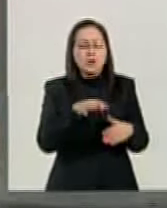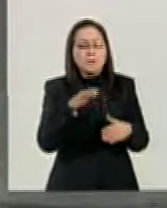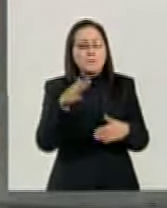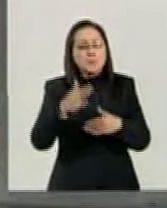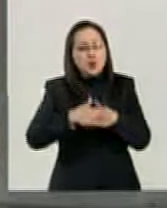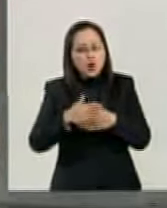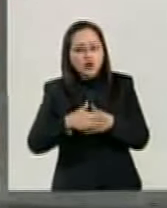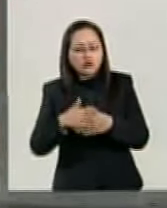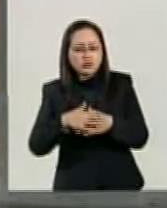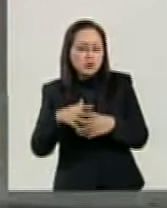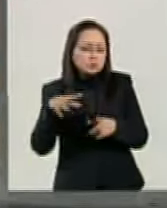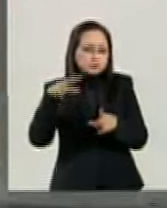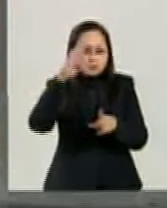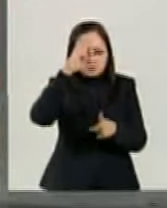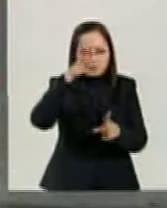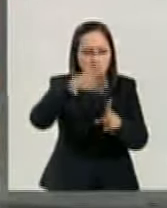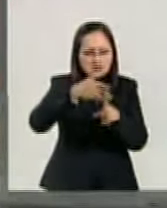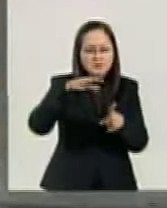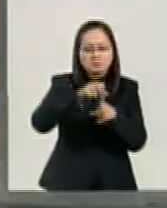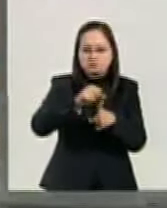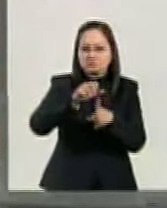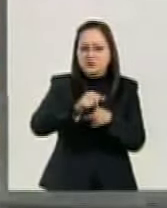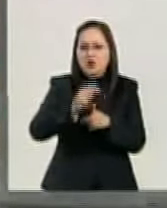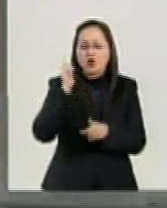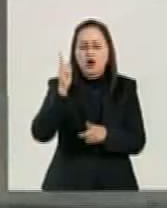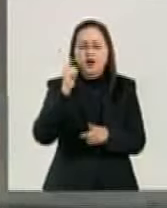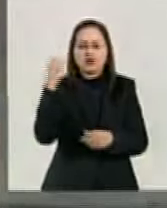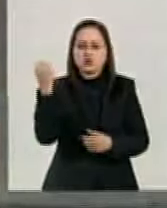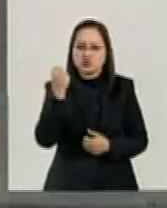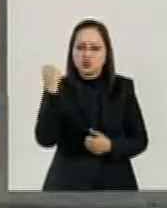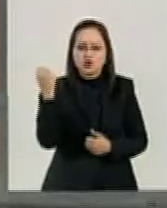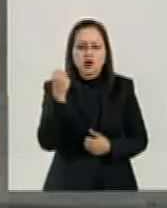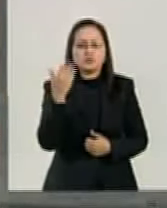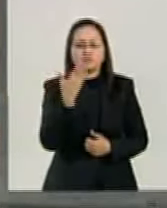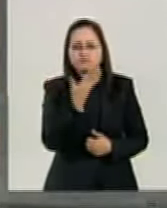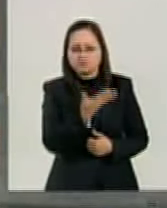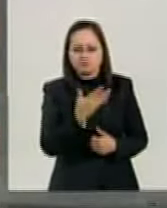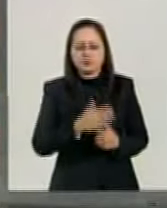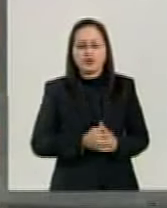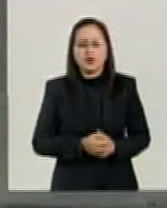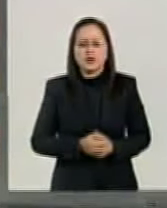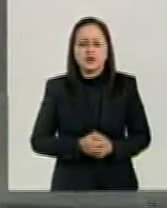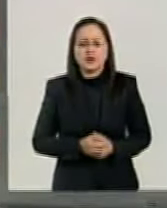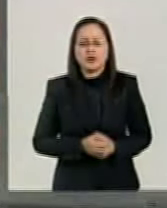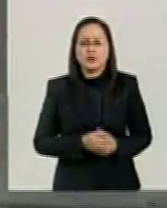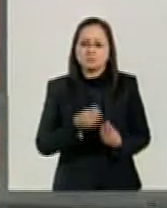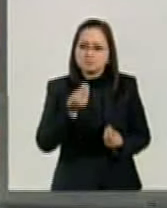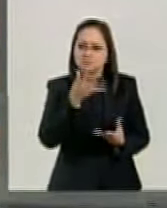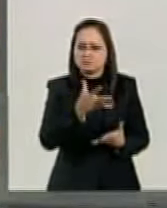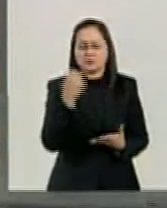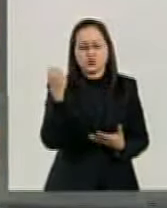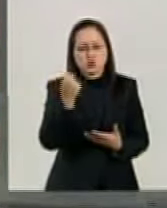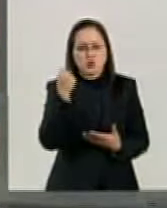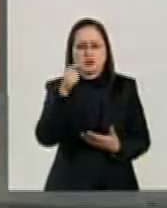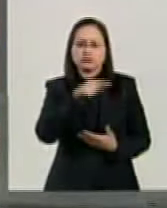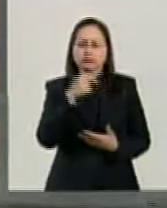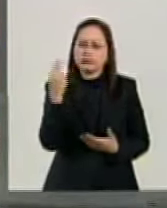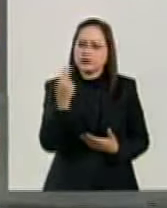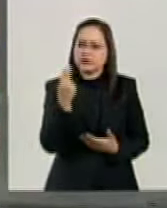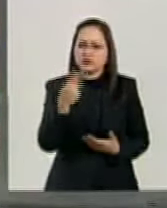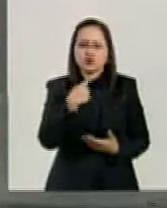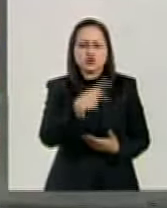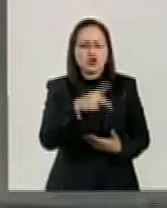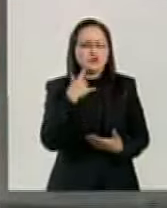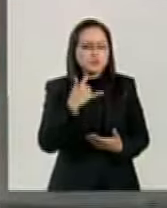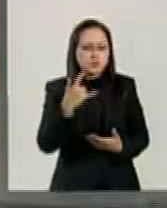aspiraciones. Que tenga la suerte que le sea correspondiente a su esfuerzo, a su